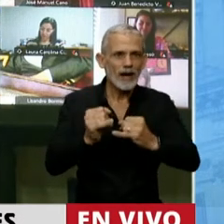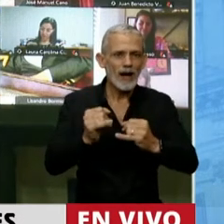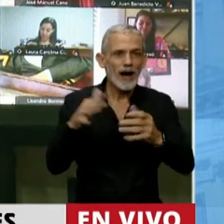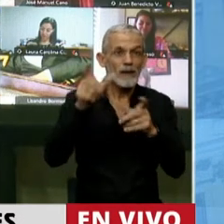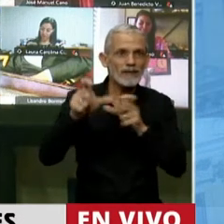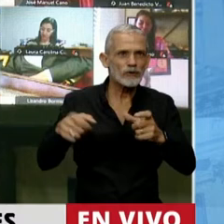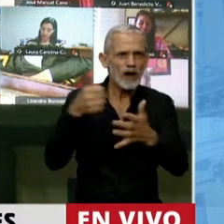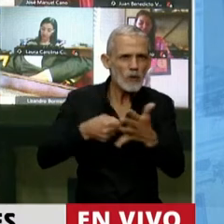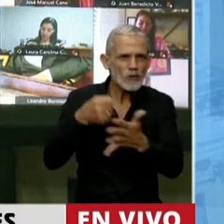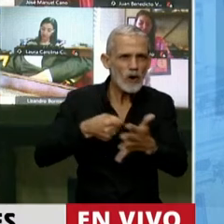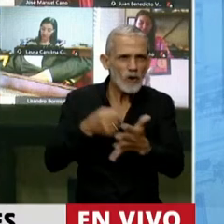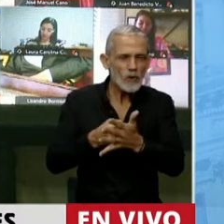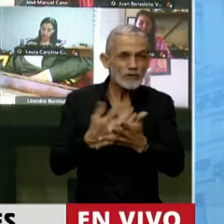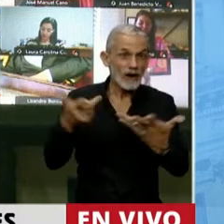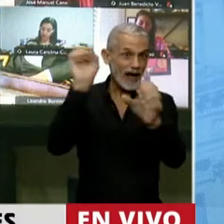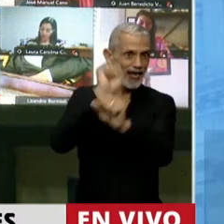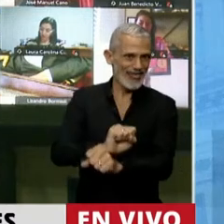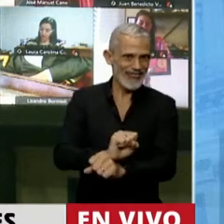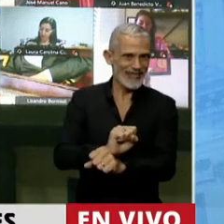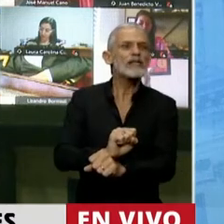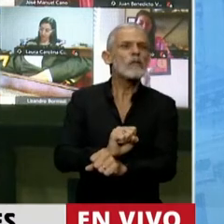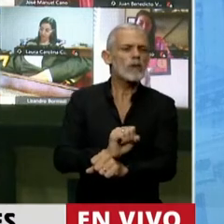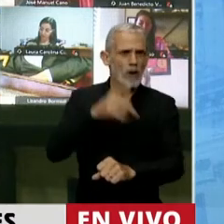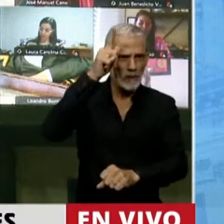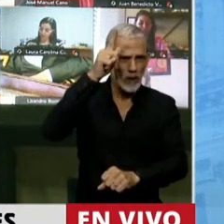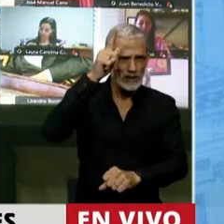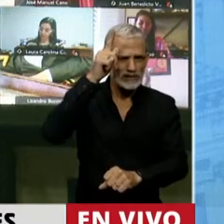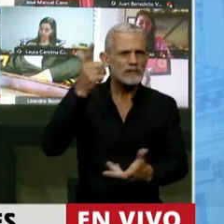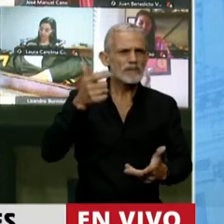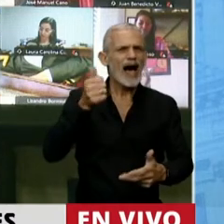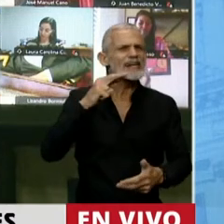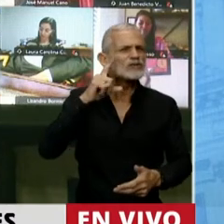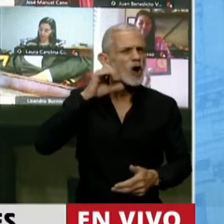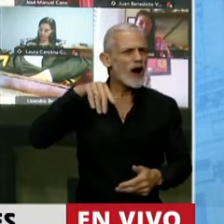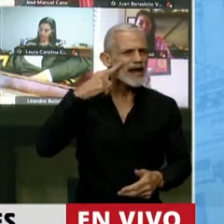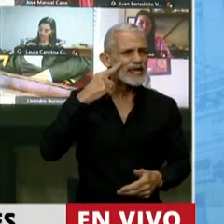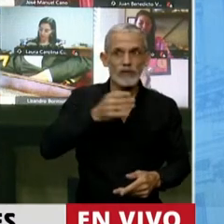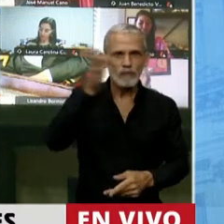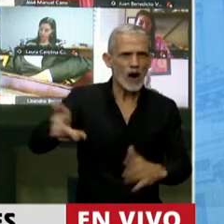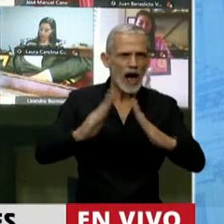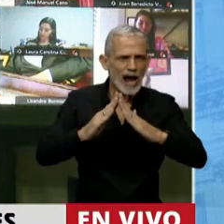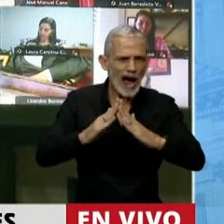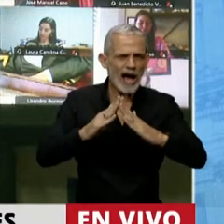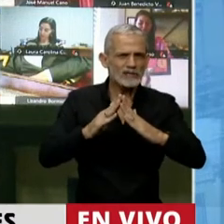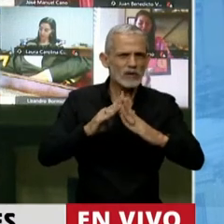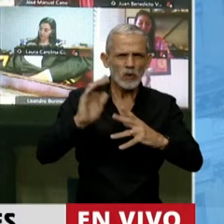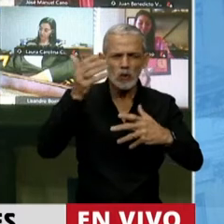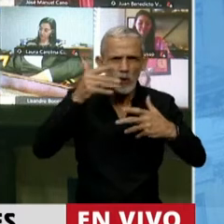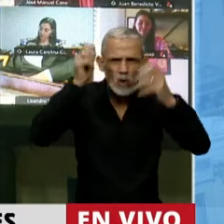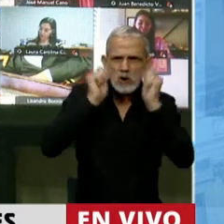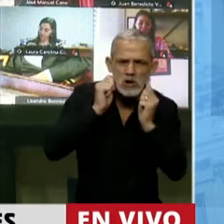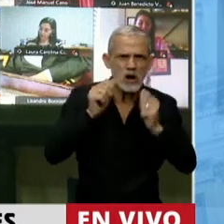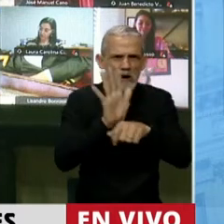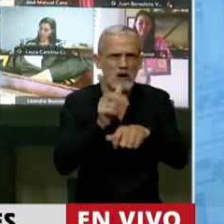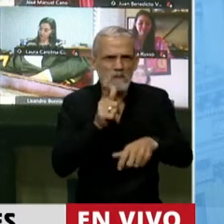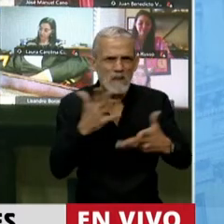que fueron detenidos por la policía de Arcioni? Fueron a la casa, los trataron como terroristas, a los